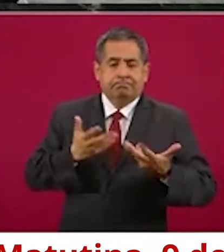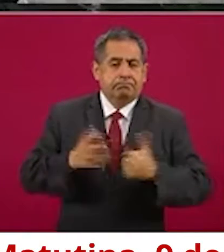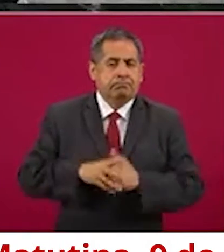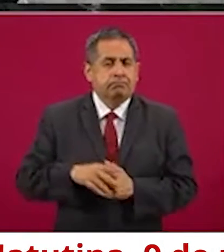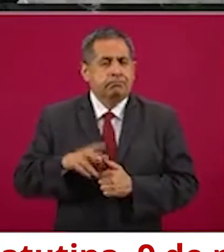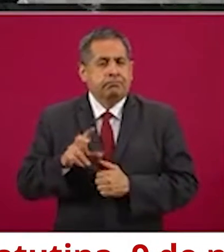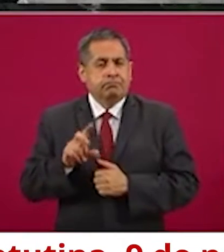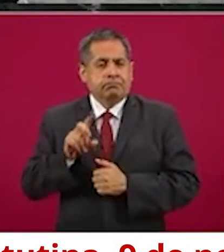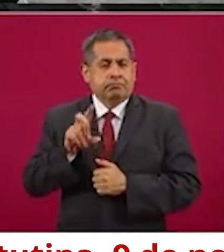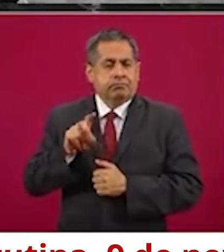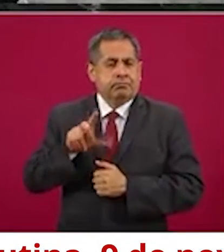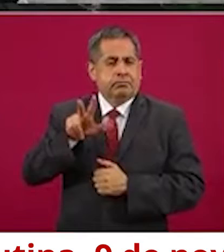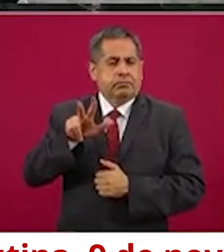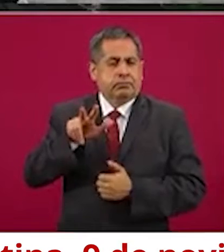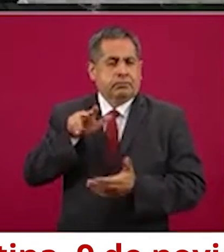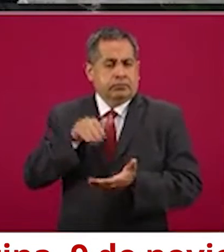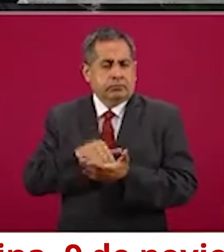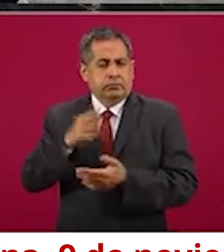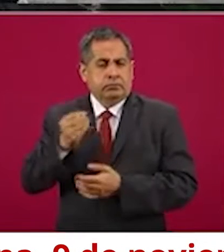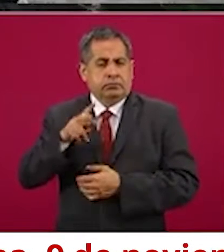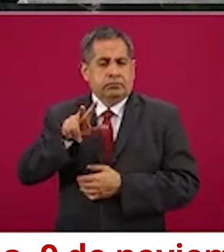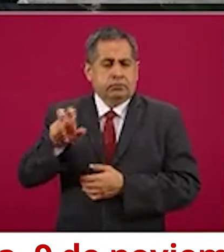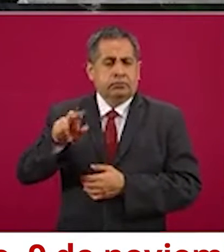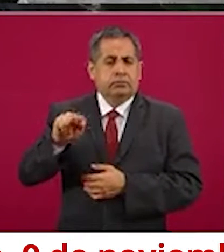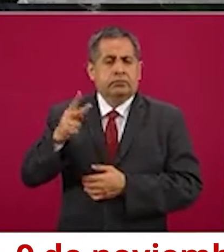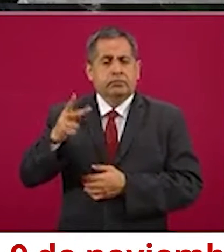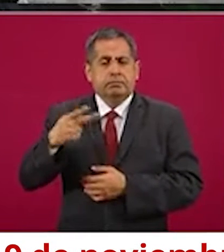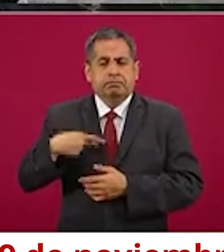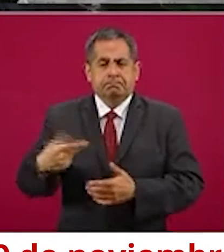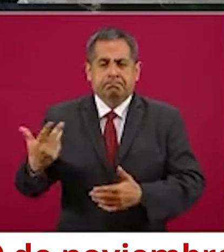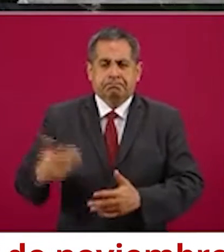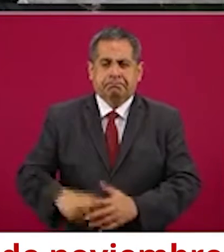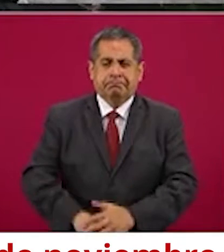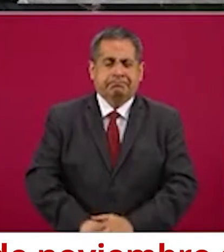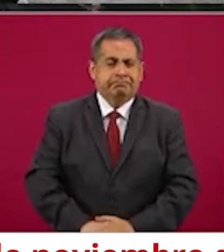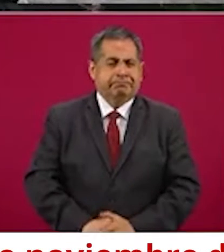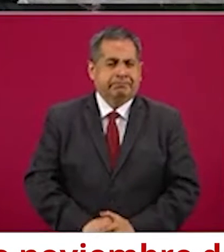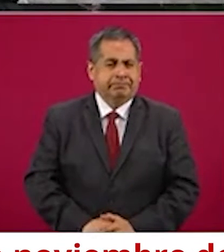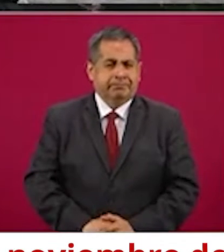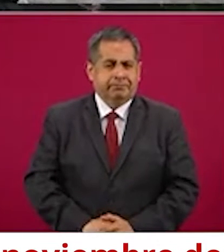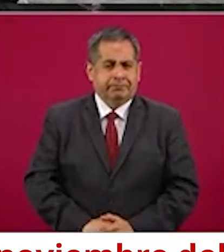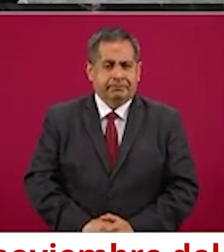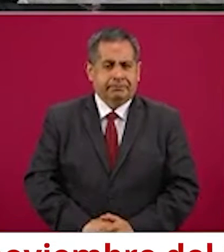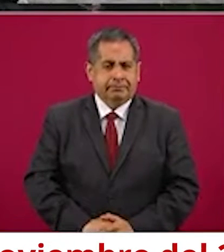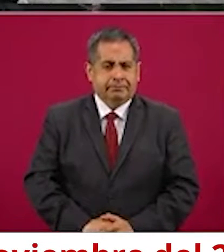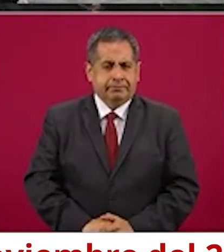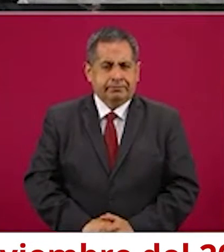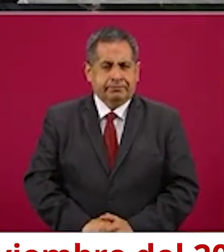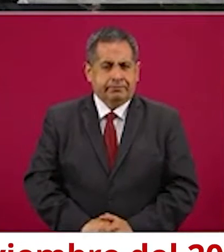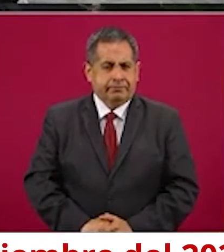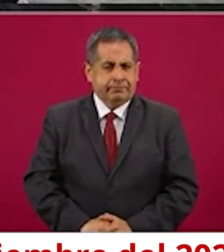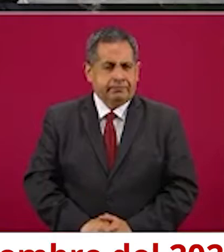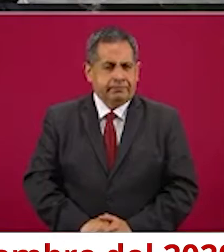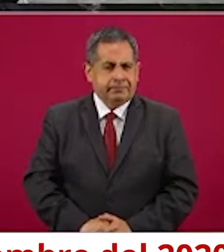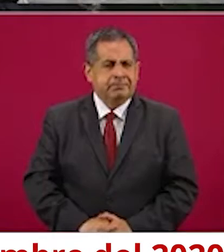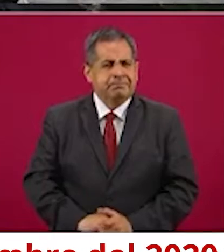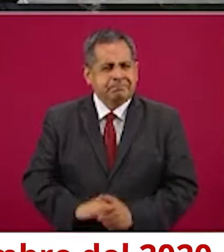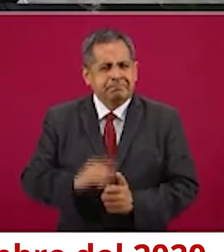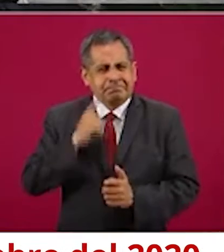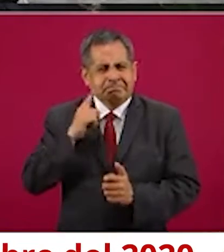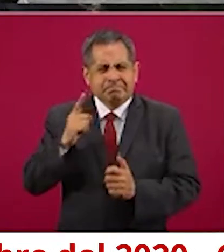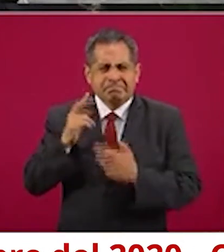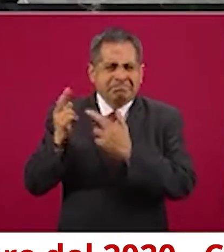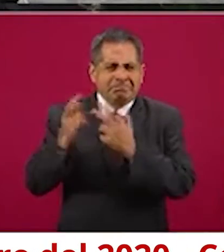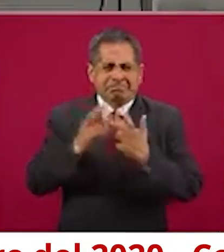viviendas con penetración de agua y por supuesto tenemos el detalle de la afectación en la